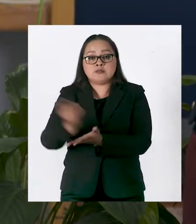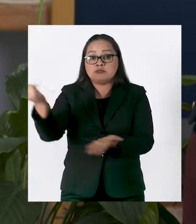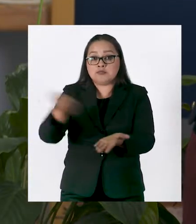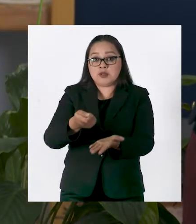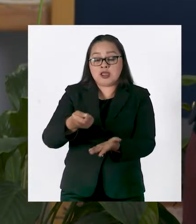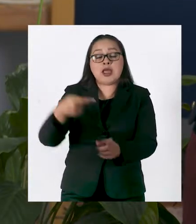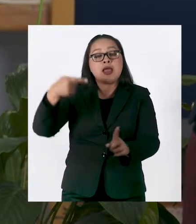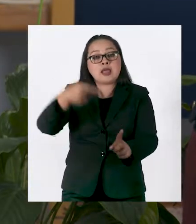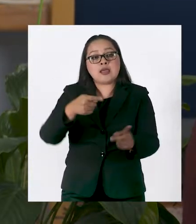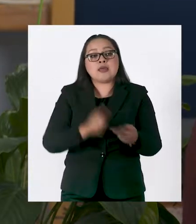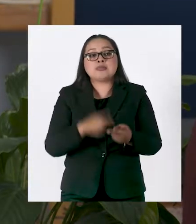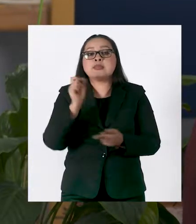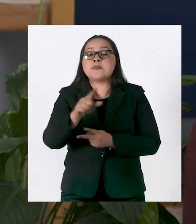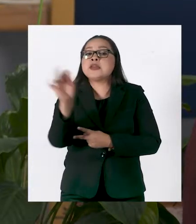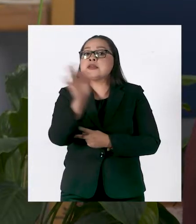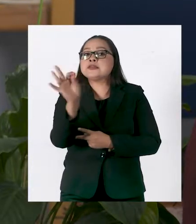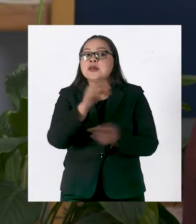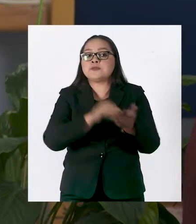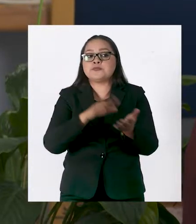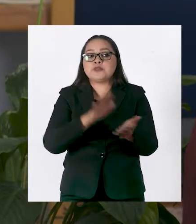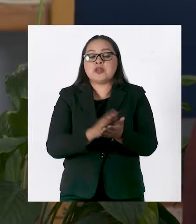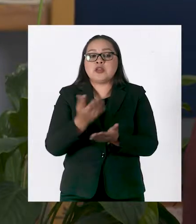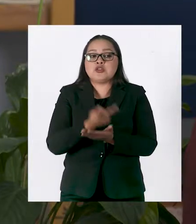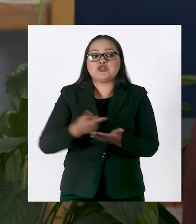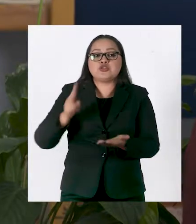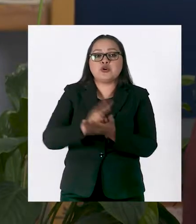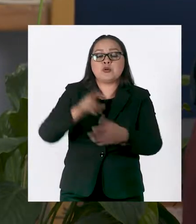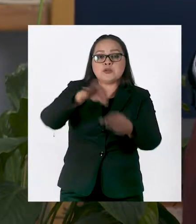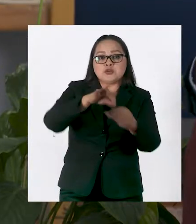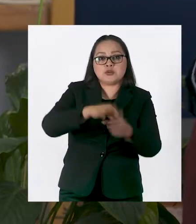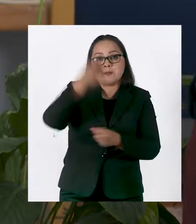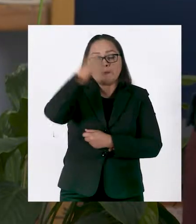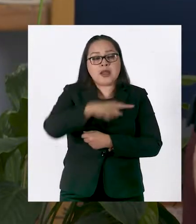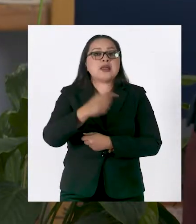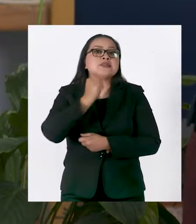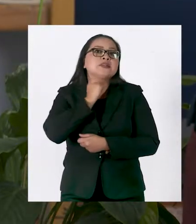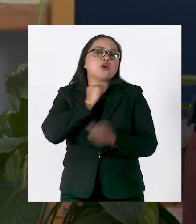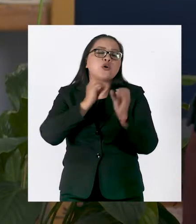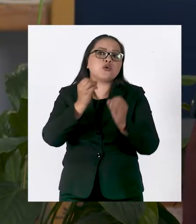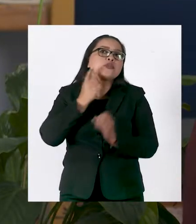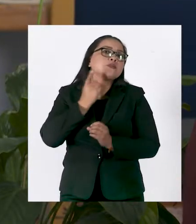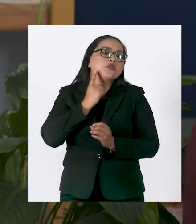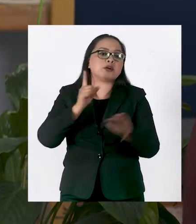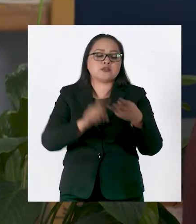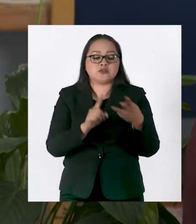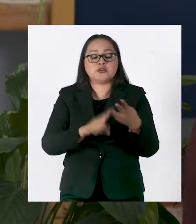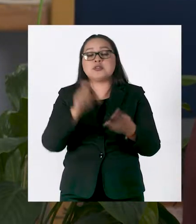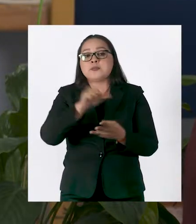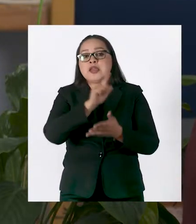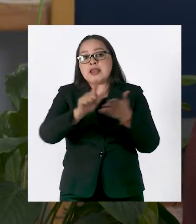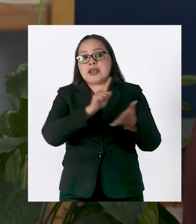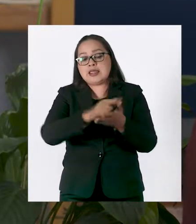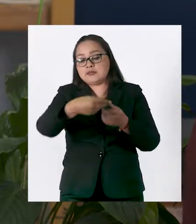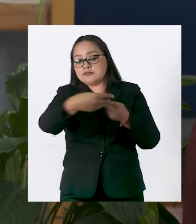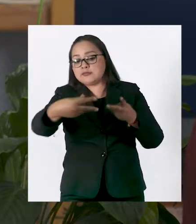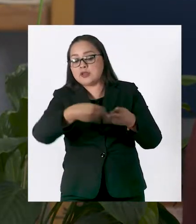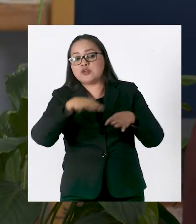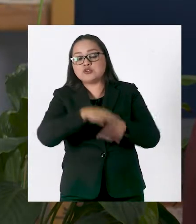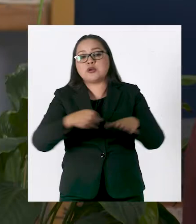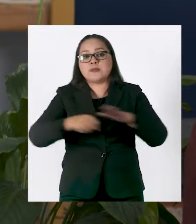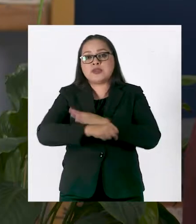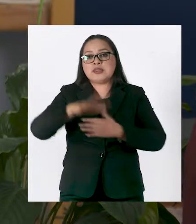de la Nación, la posible reglamentación de la reelección de los legisladores, la parte